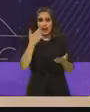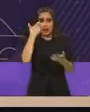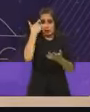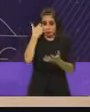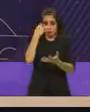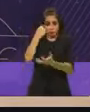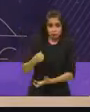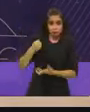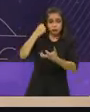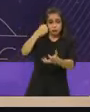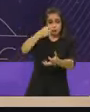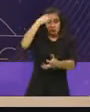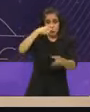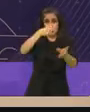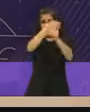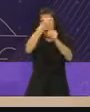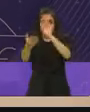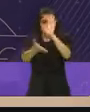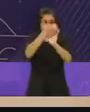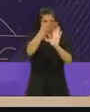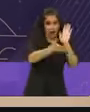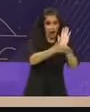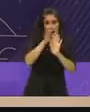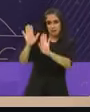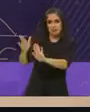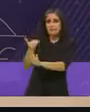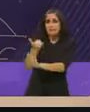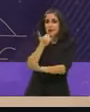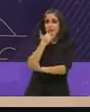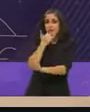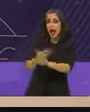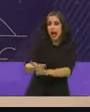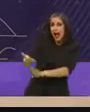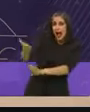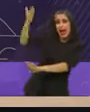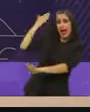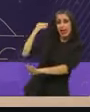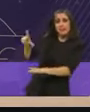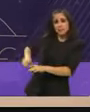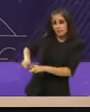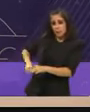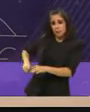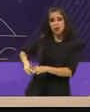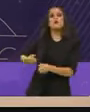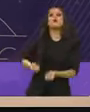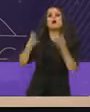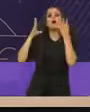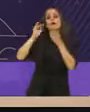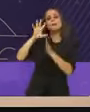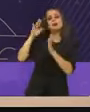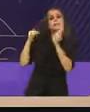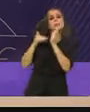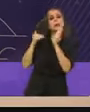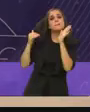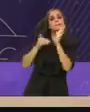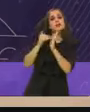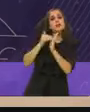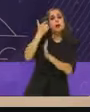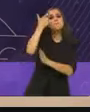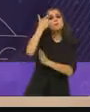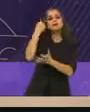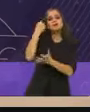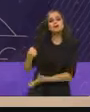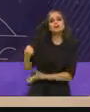infraestructura, discúlpenme, pero en el sexenio anterior se invirtió 95 mil millones de pesos